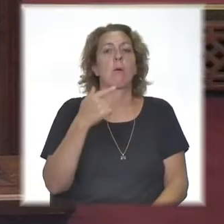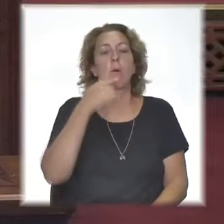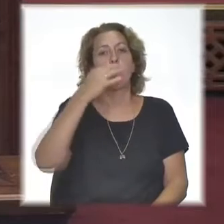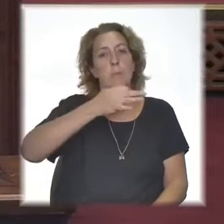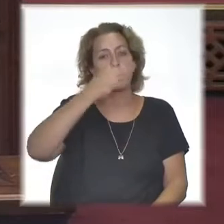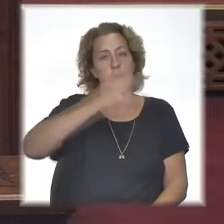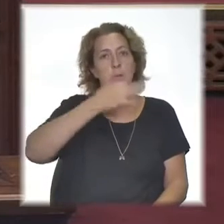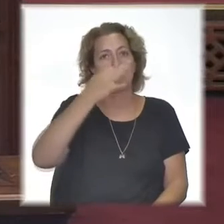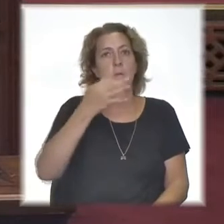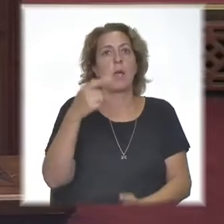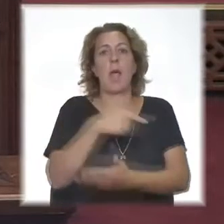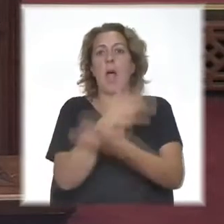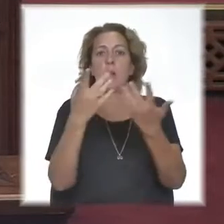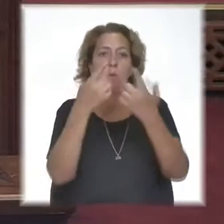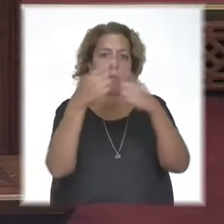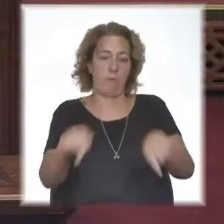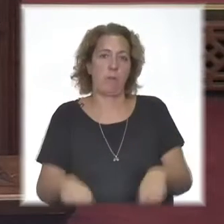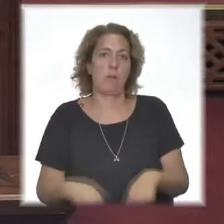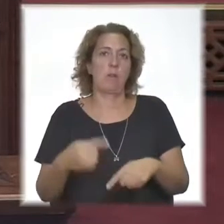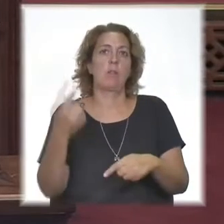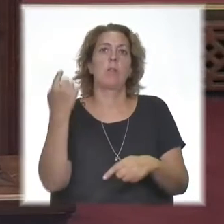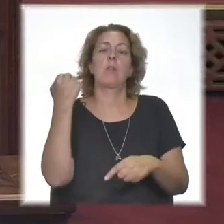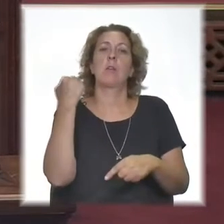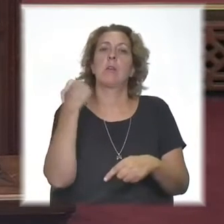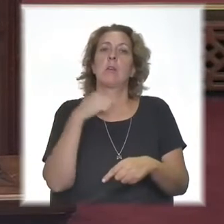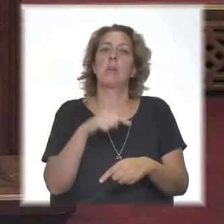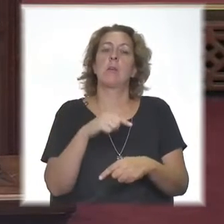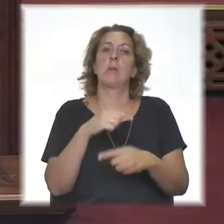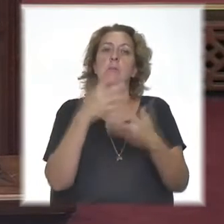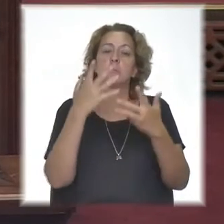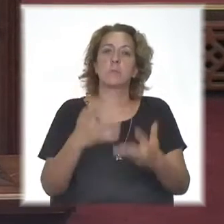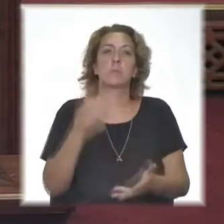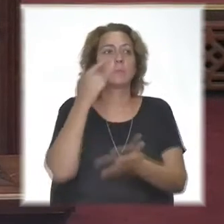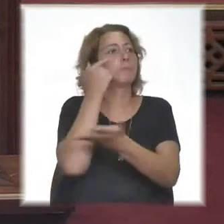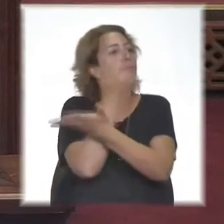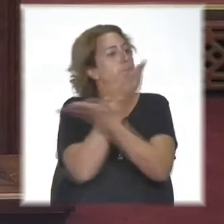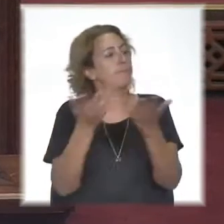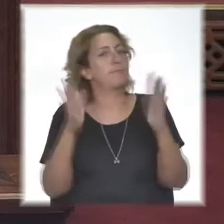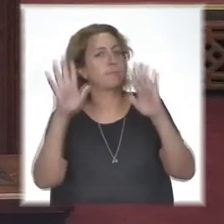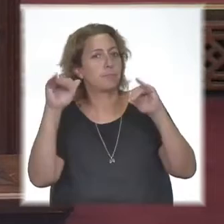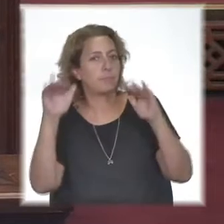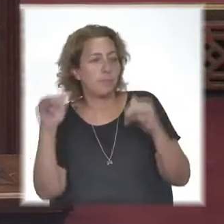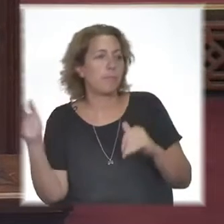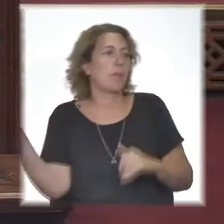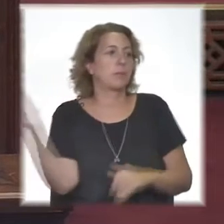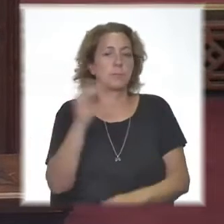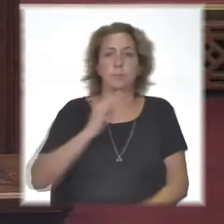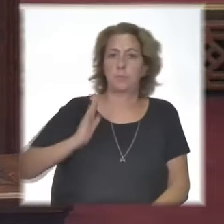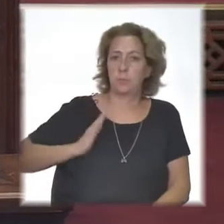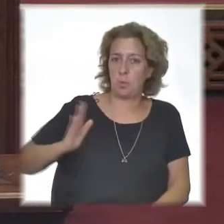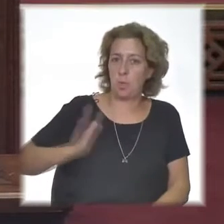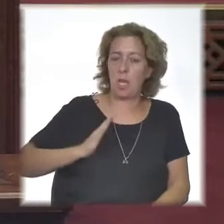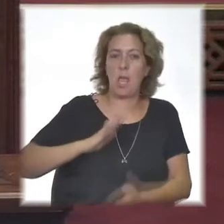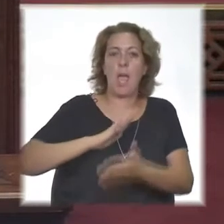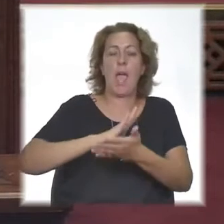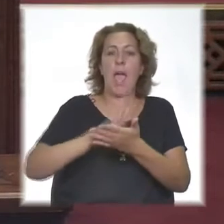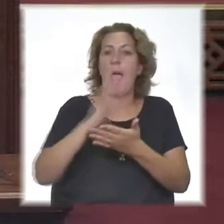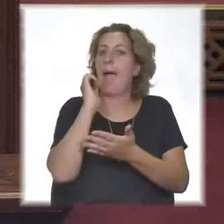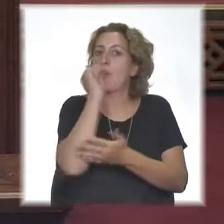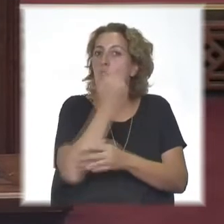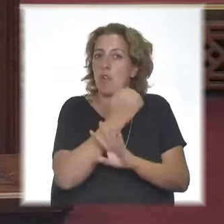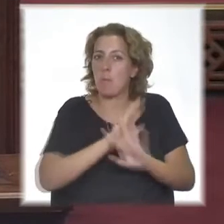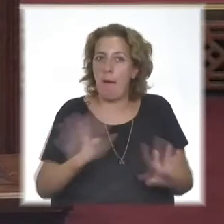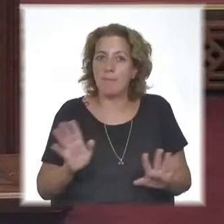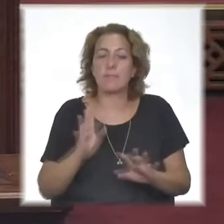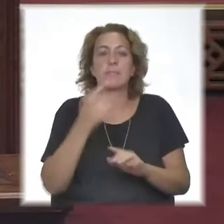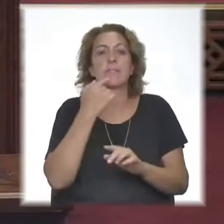capaz que un poco diferente. Lo que quiero es destacar y saludar a todas esas mujeres anónimas que día a día dan